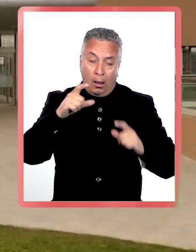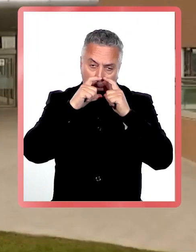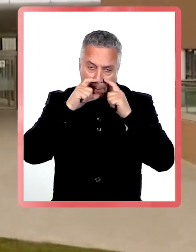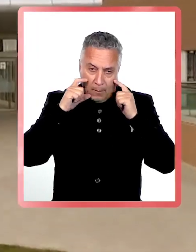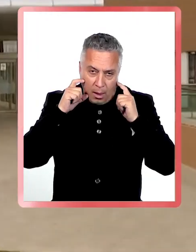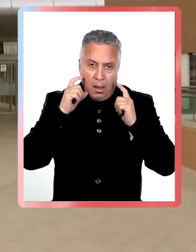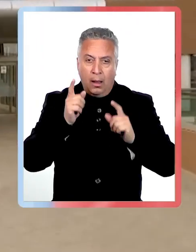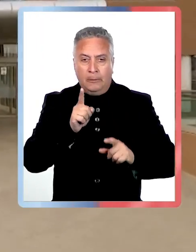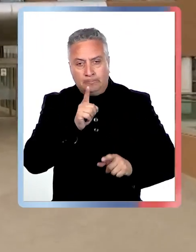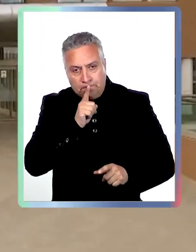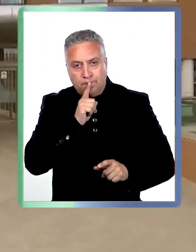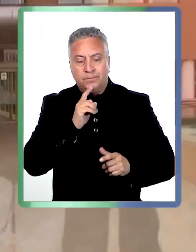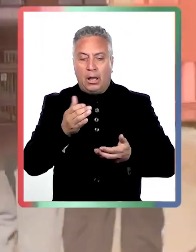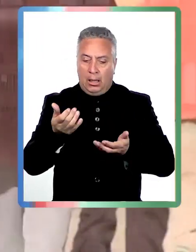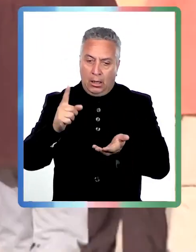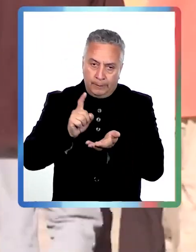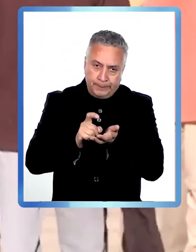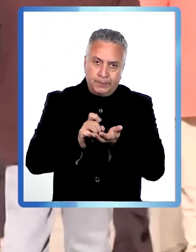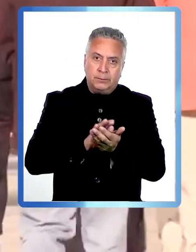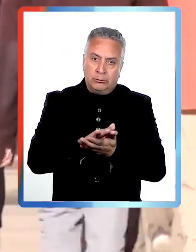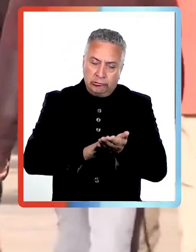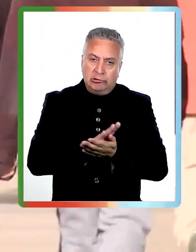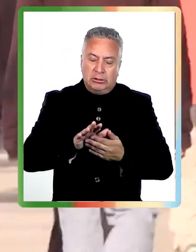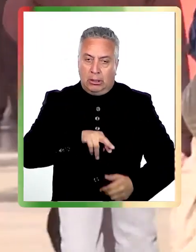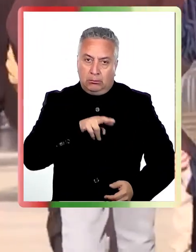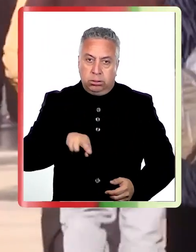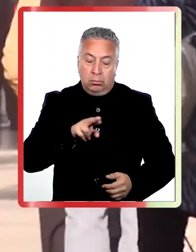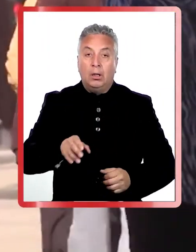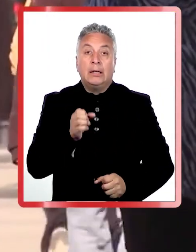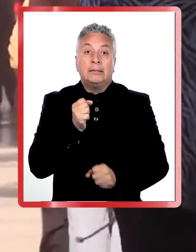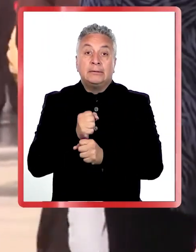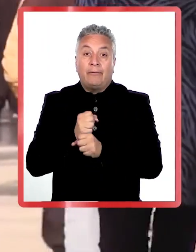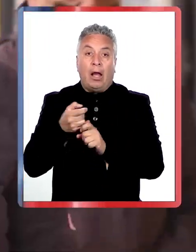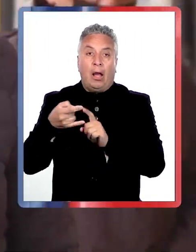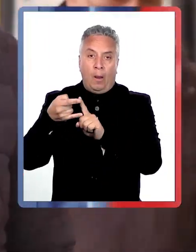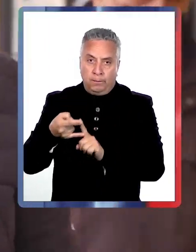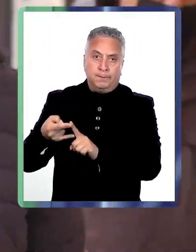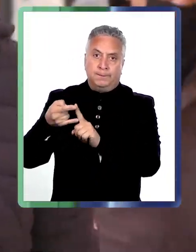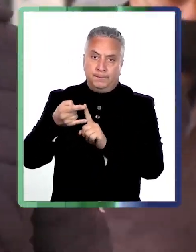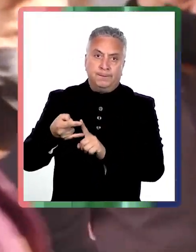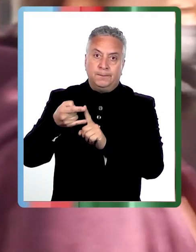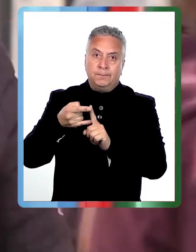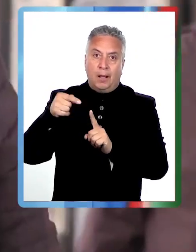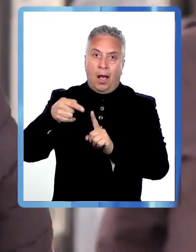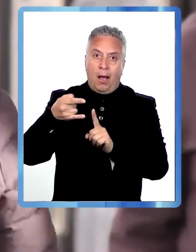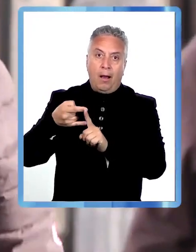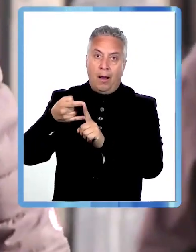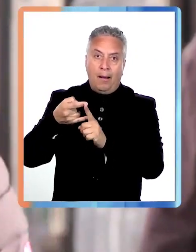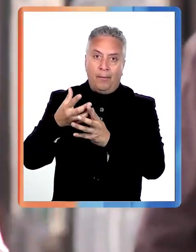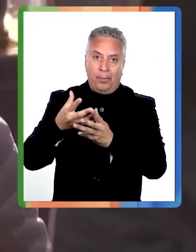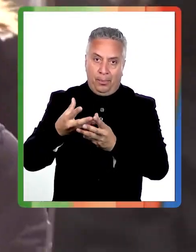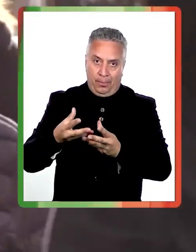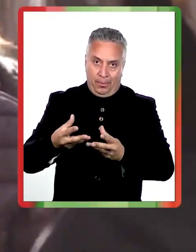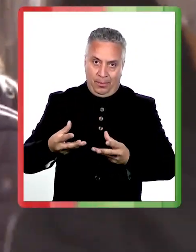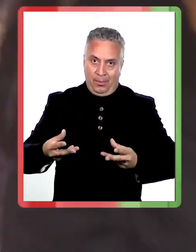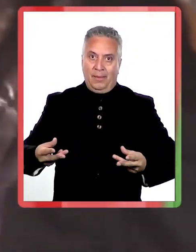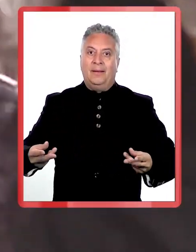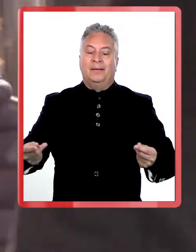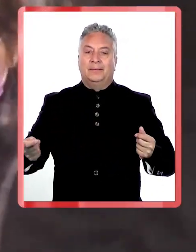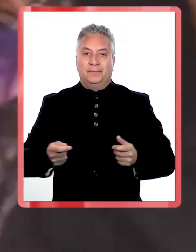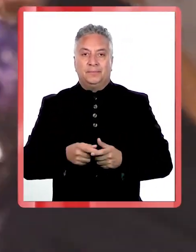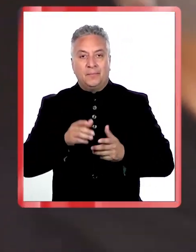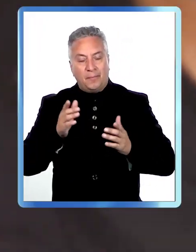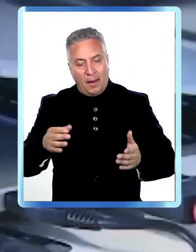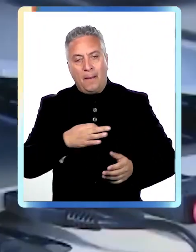gel y el teletrabajo. Teletrabajo que comienza a decir adiós. Todos los jueces y juezas, ministros, ministras,